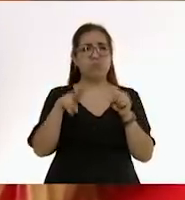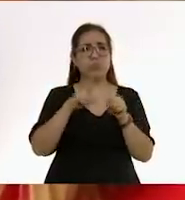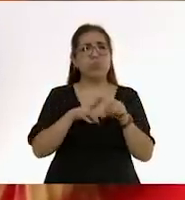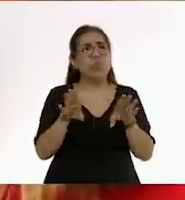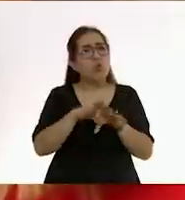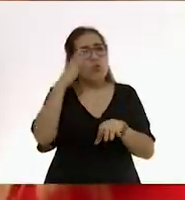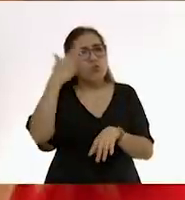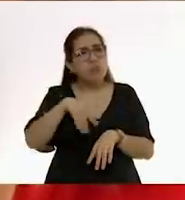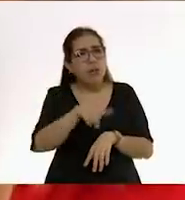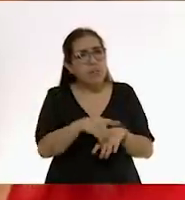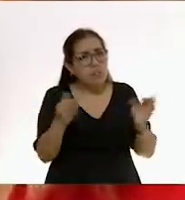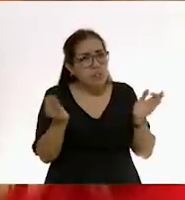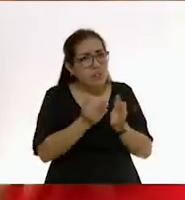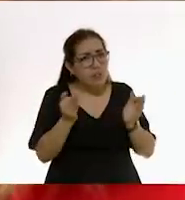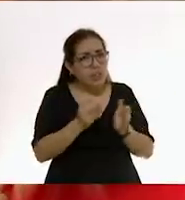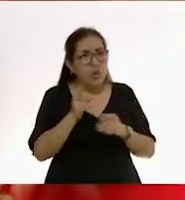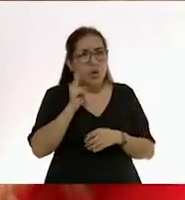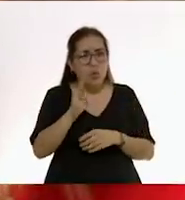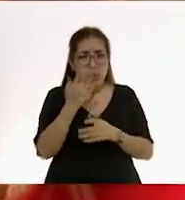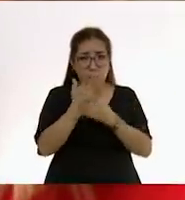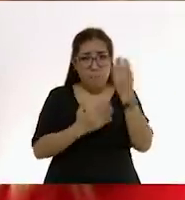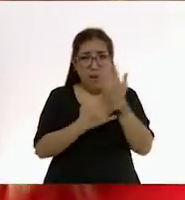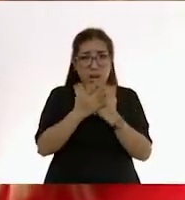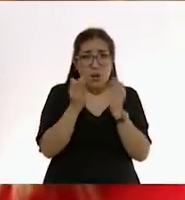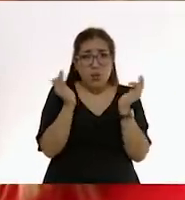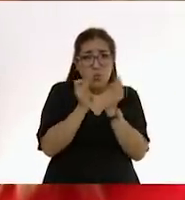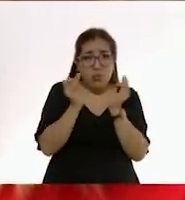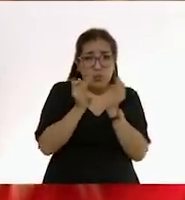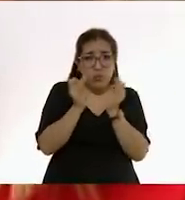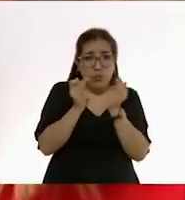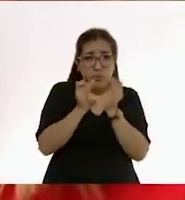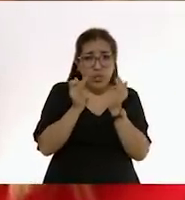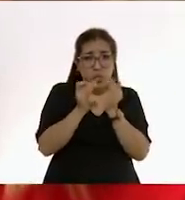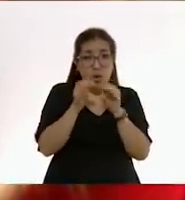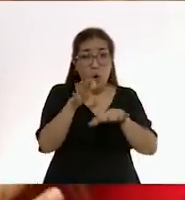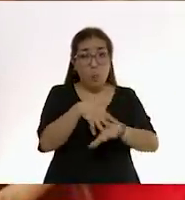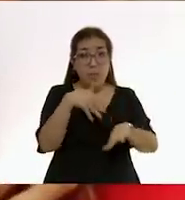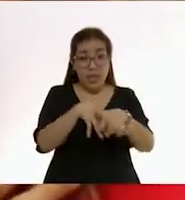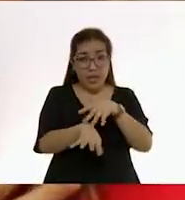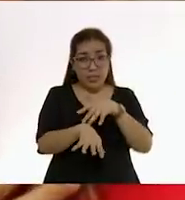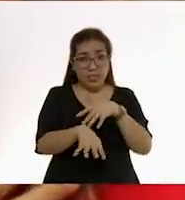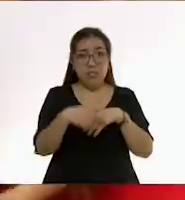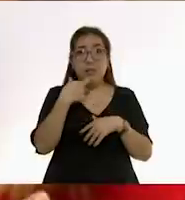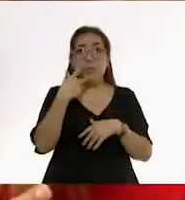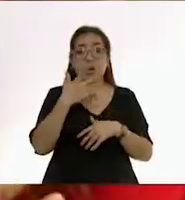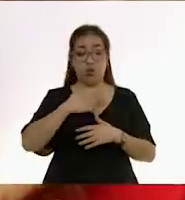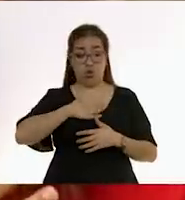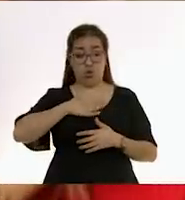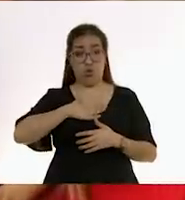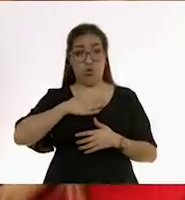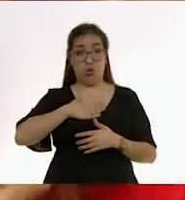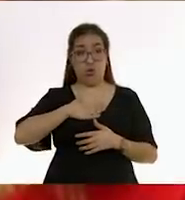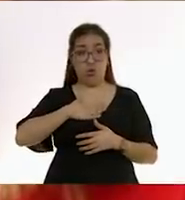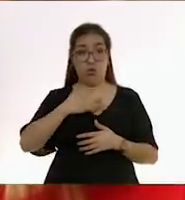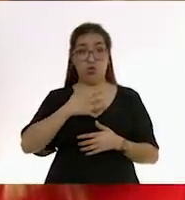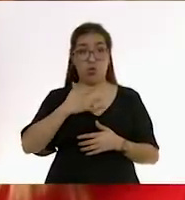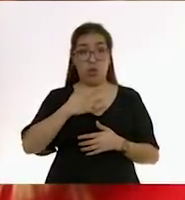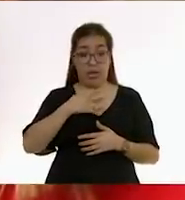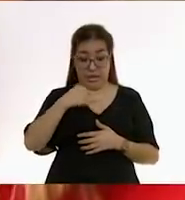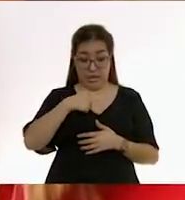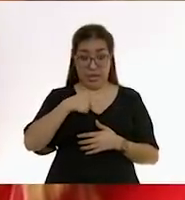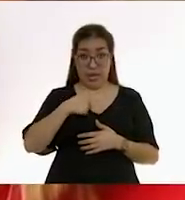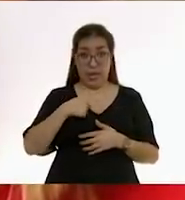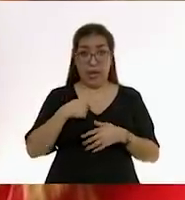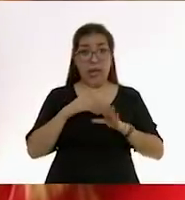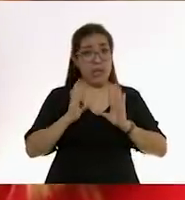eso es interesante. No toques sus manitas. Las manitas de algunos bebés siempre están frías ni sus pies. Toca su pechito. Si el pechito se siente tibio, quiere decir